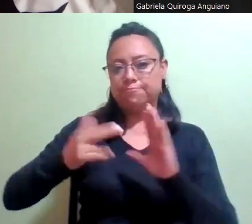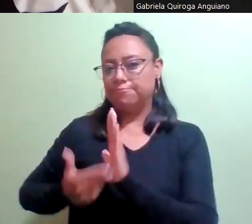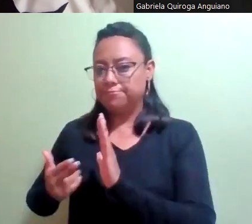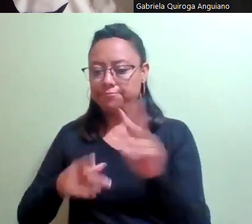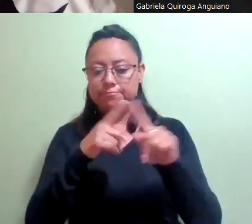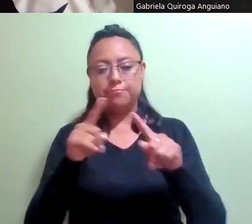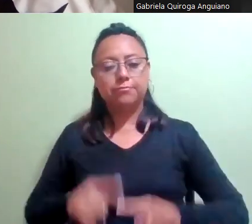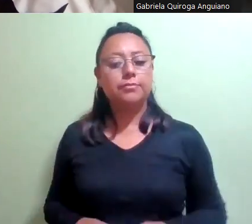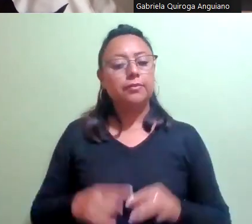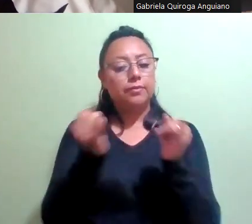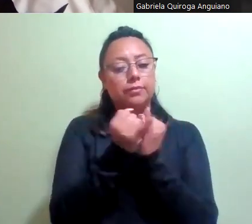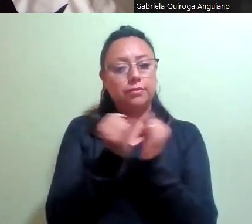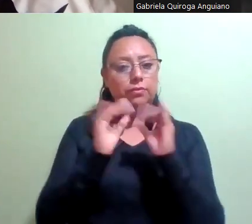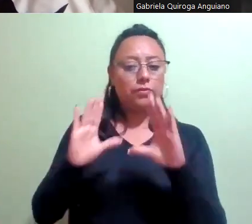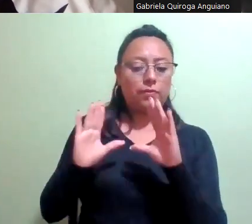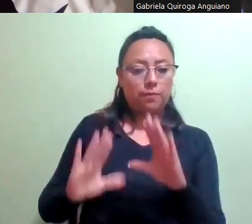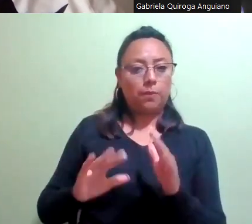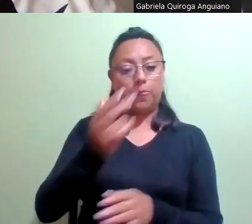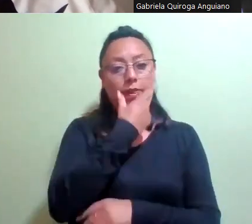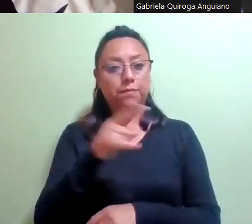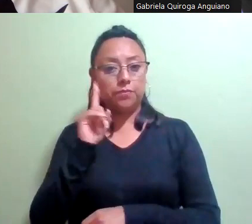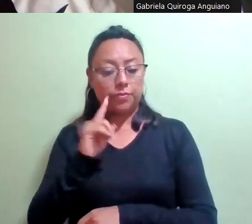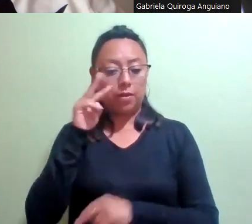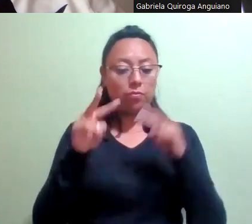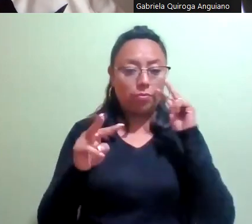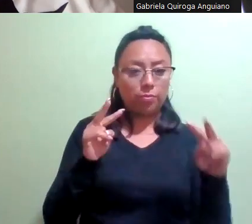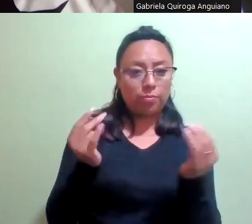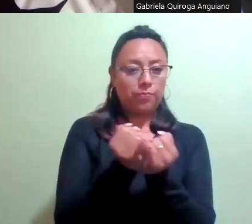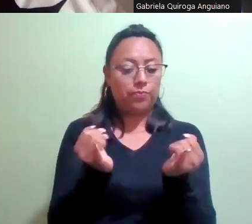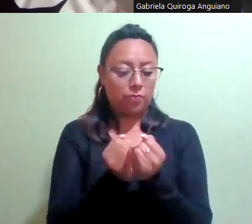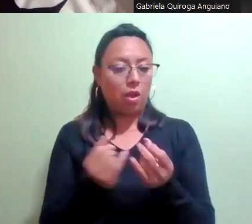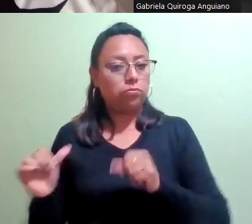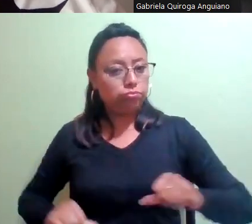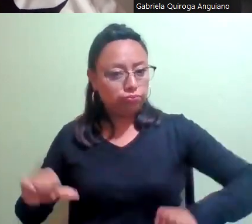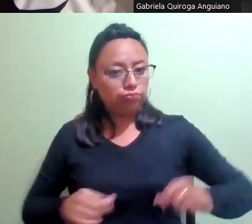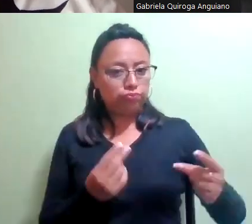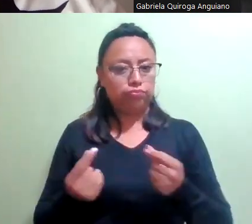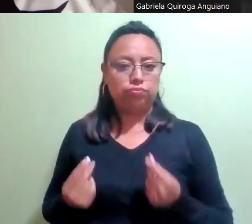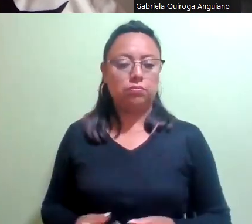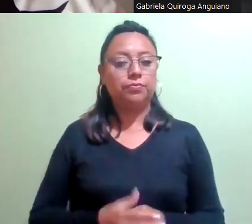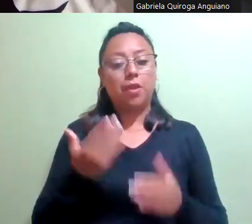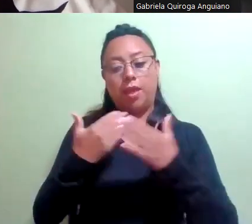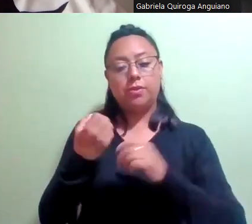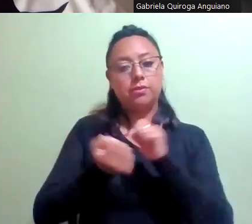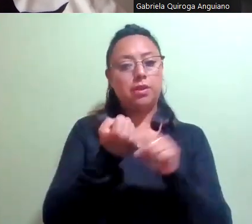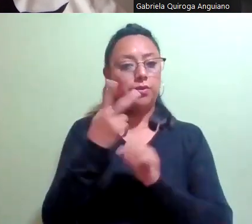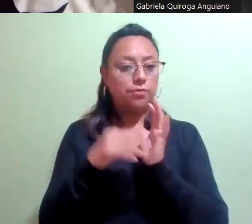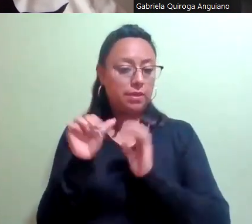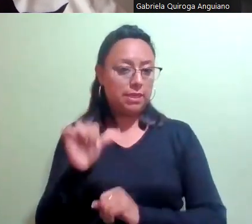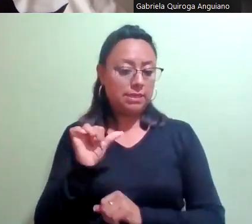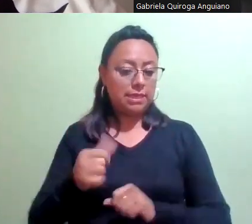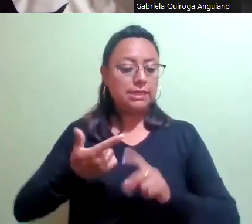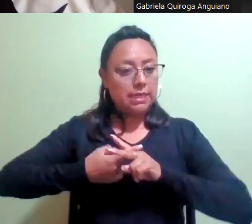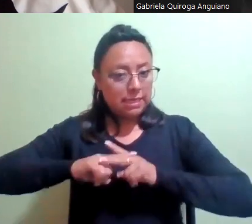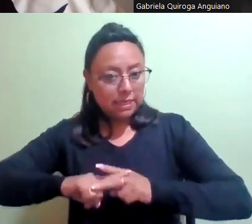formación con perspectiva de género, intervención en comunidad, empatía y escucha activa. En el dos mil dieciséis inició talleres formativos,